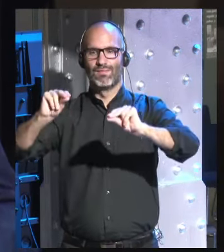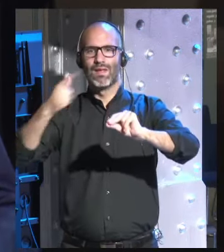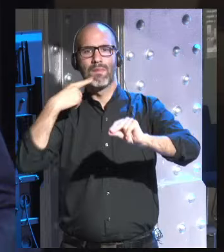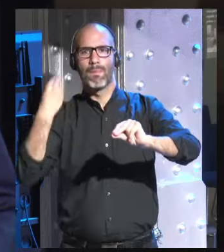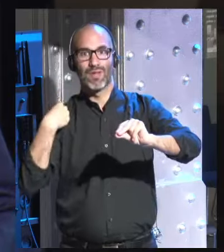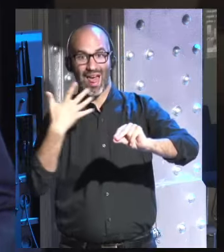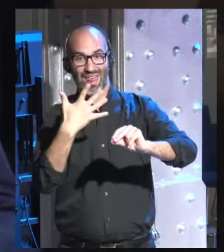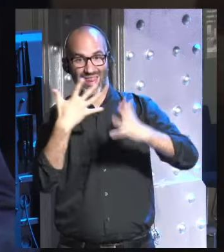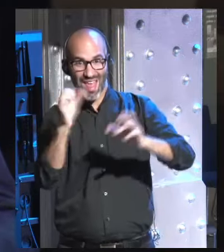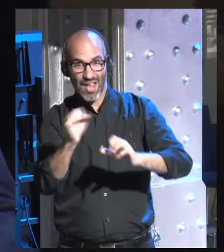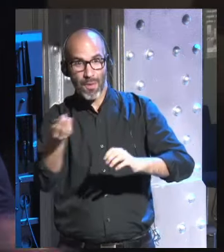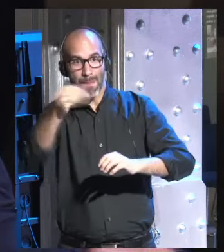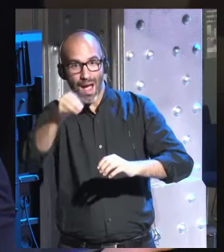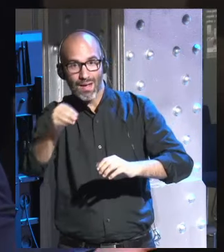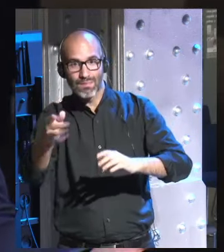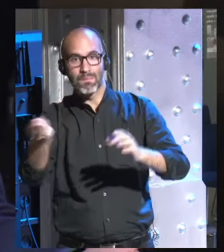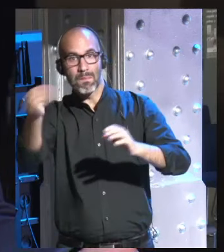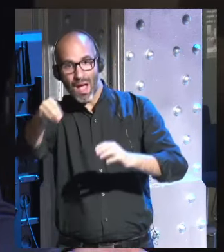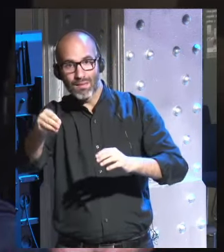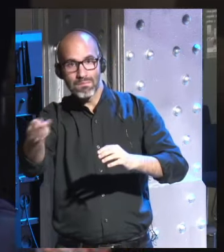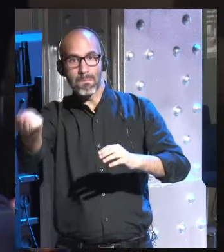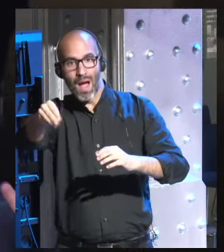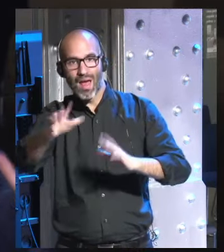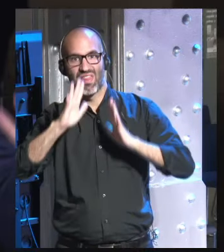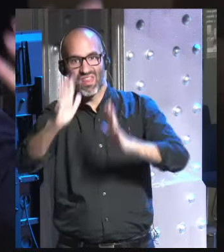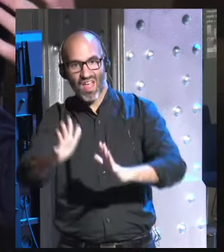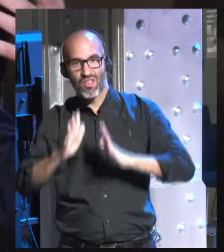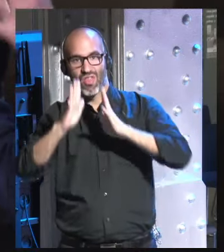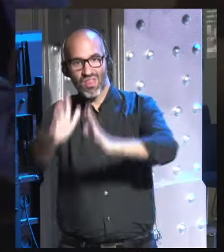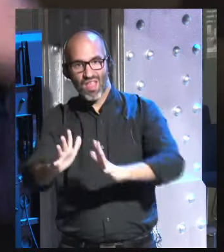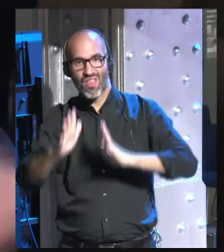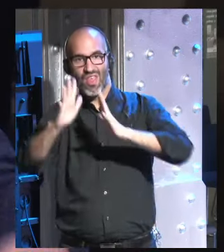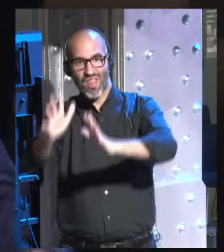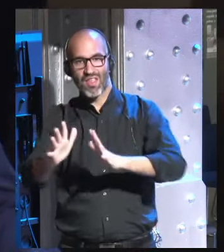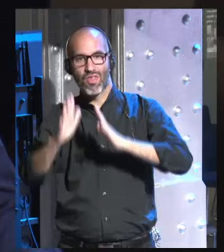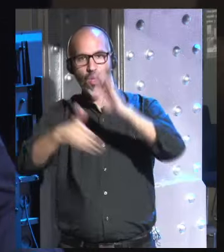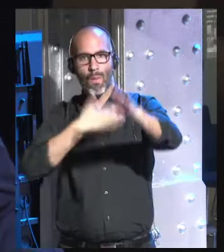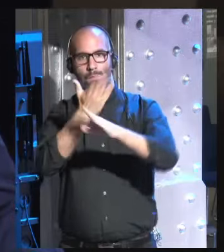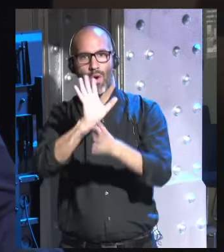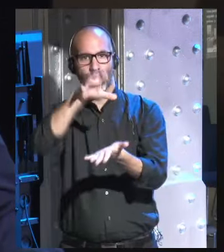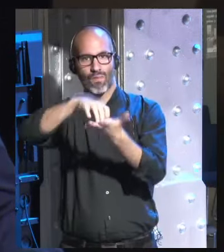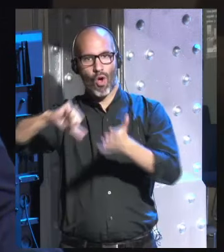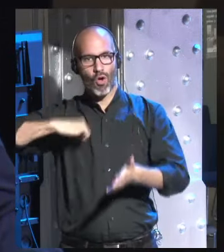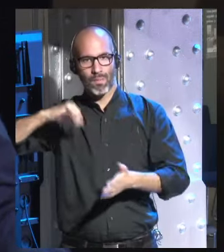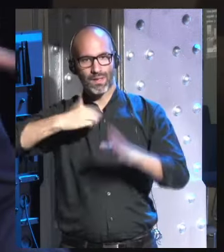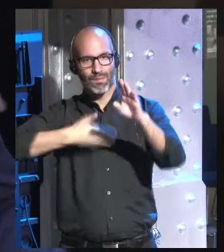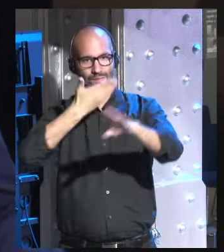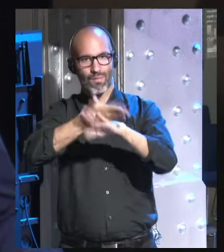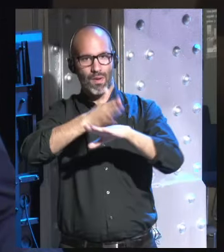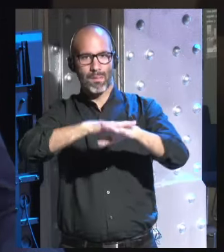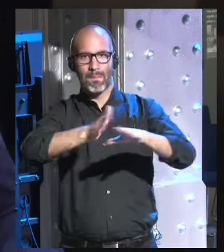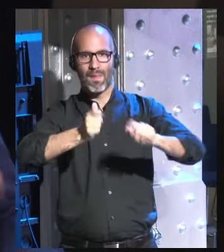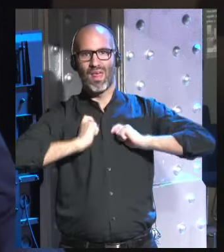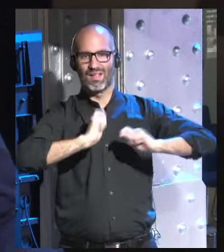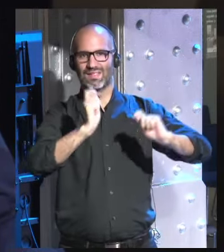pues diría sí y así cada 10 años cada 10 años cada 10 años vas a la clínica y ves y tienes este o recibes